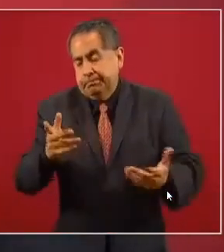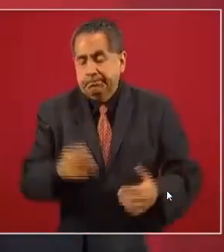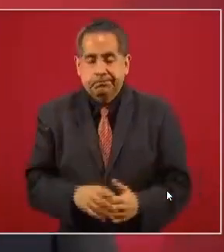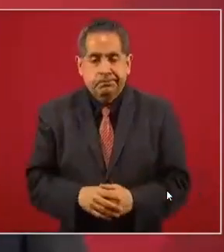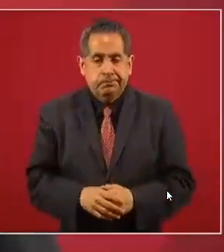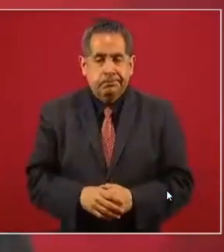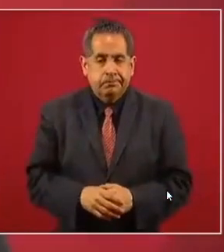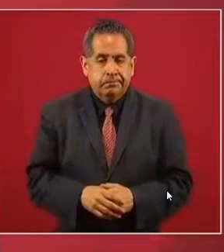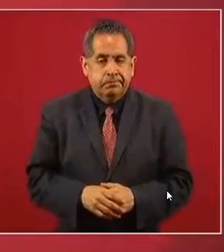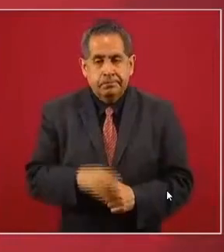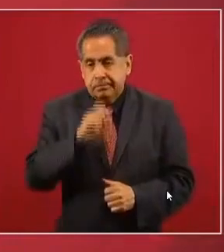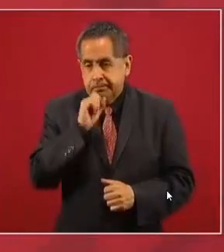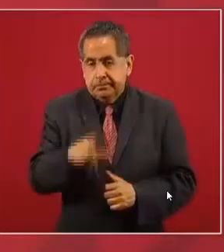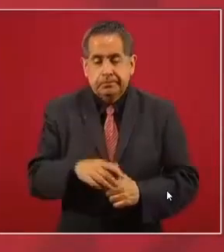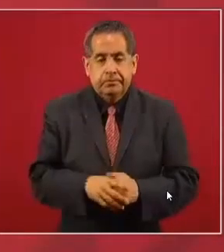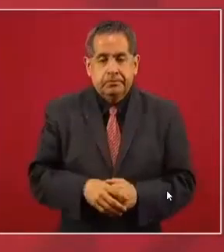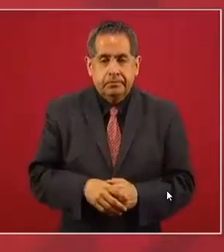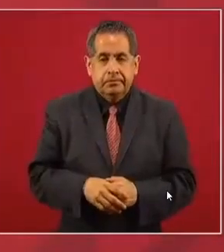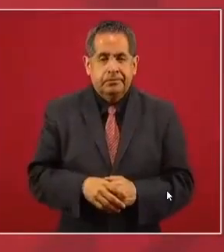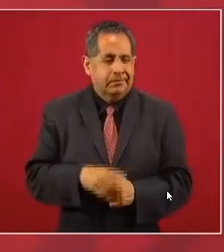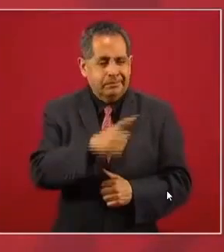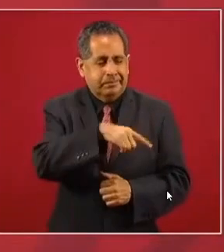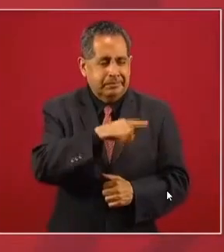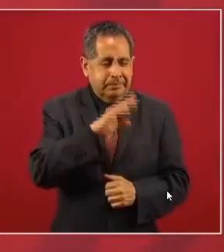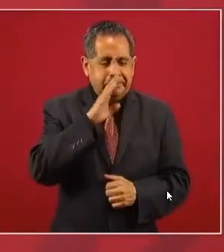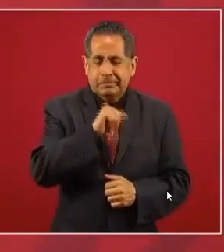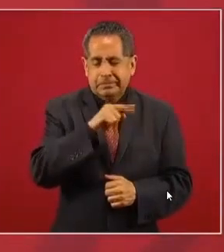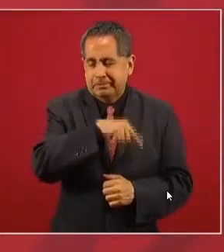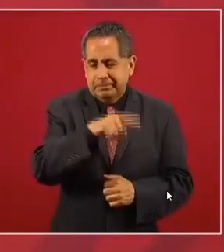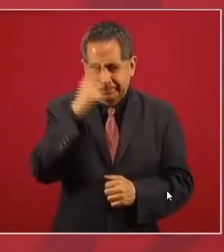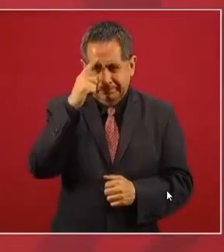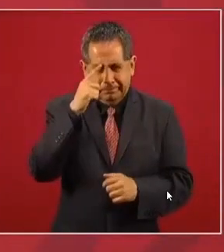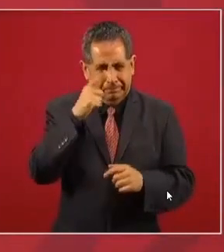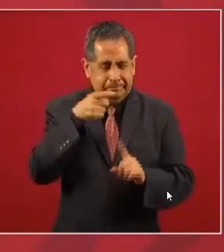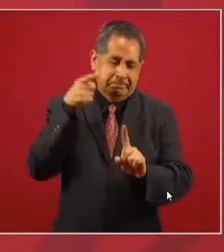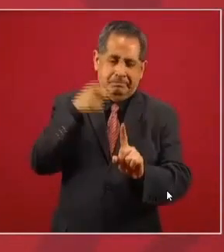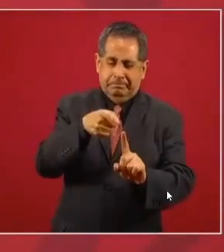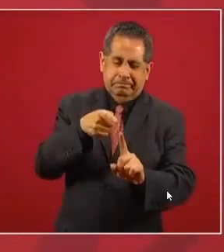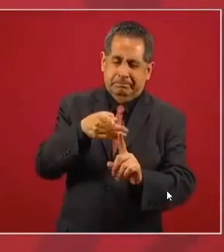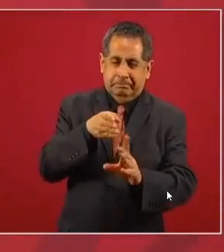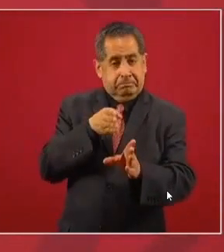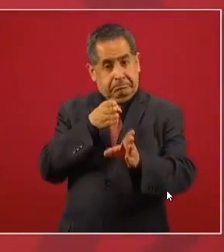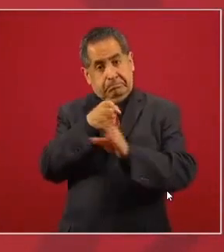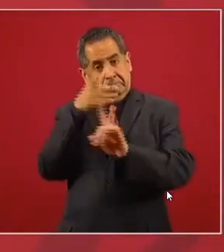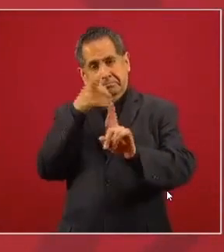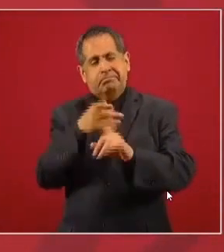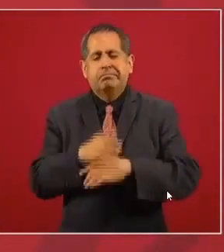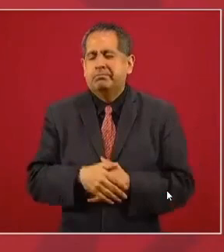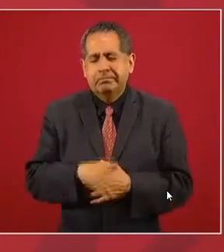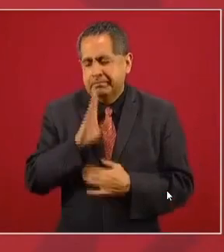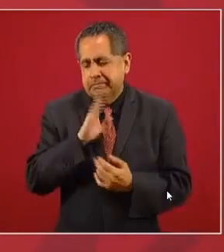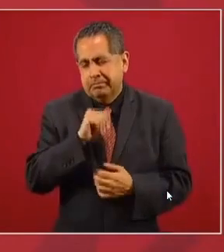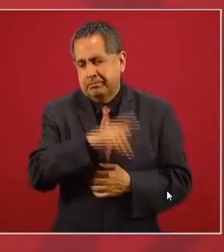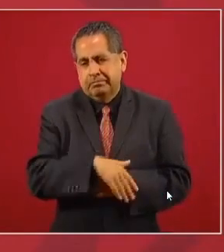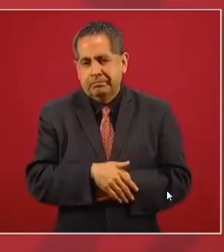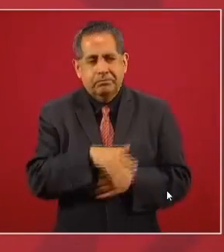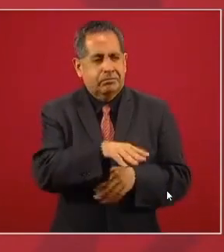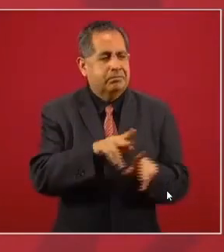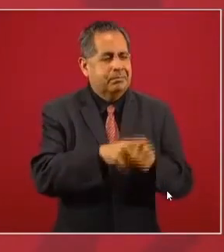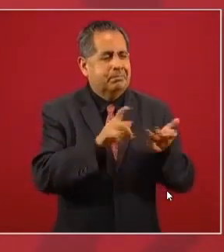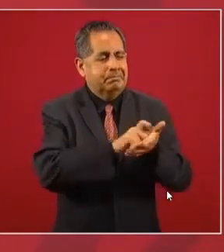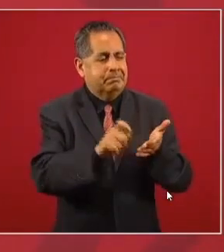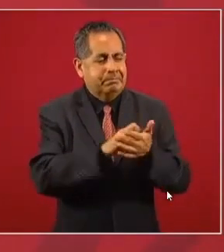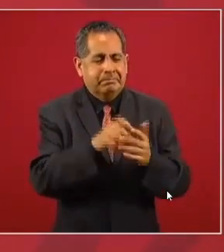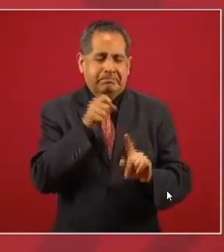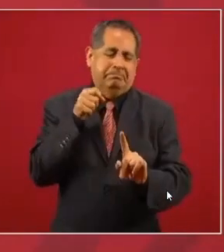mal orientadas en términos periodísticos.